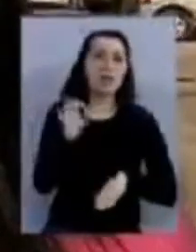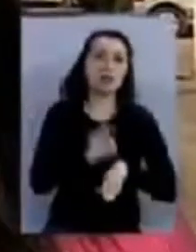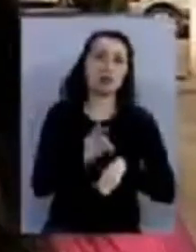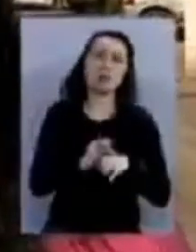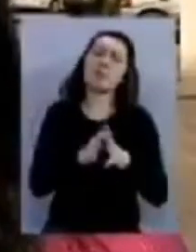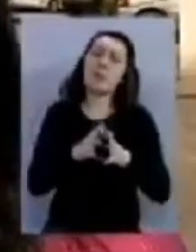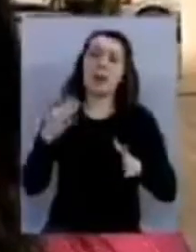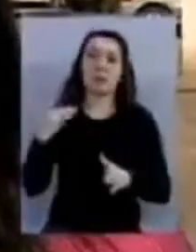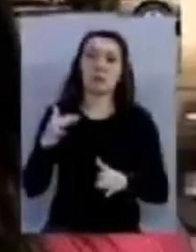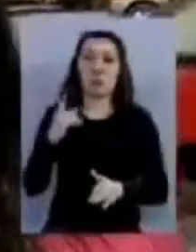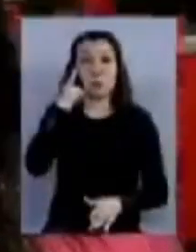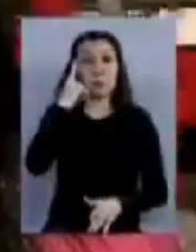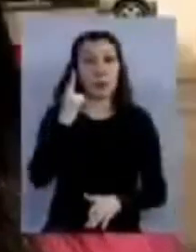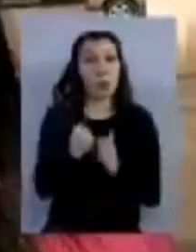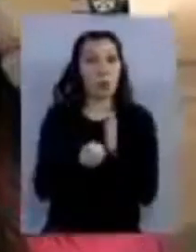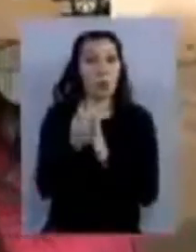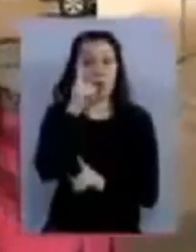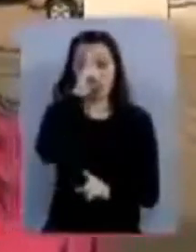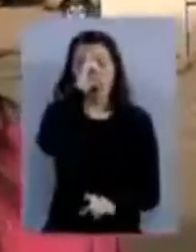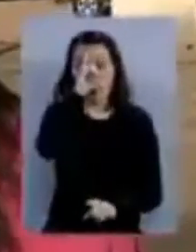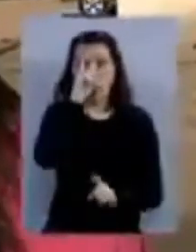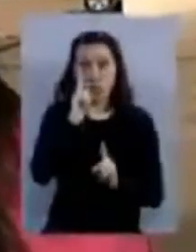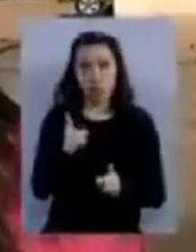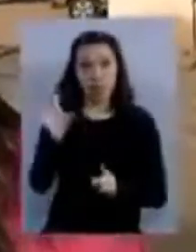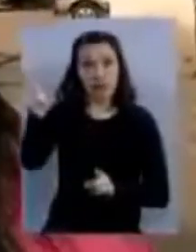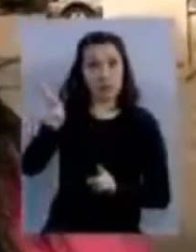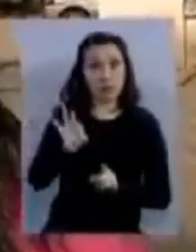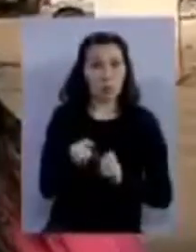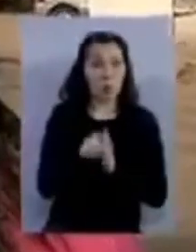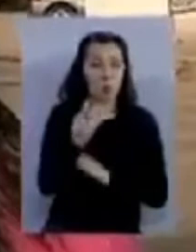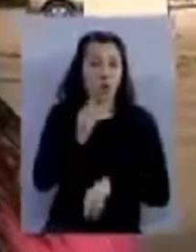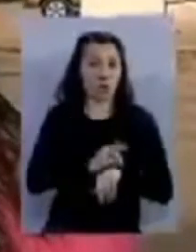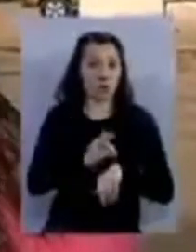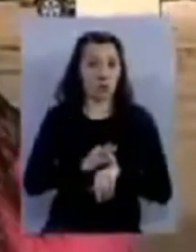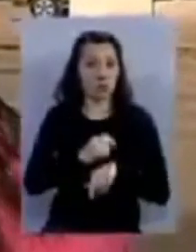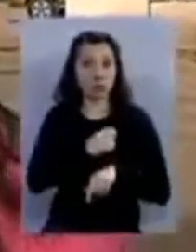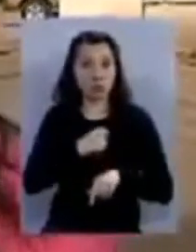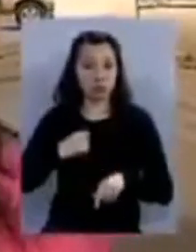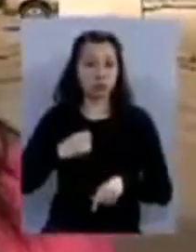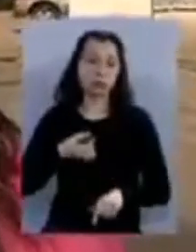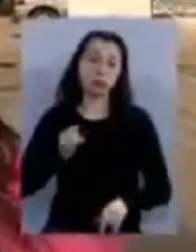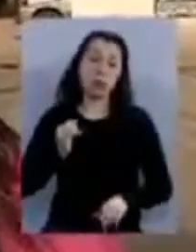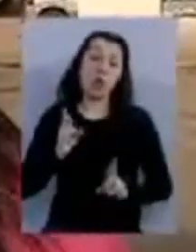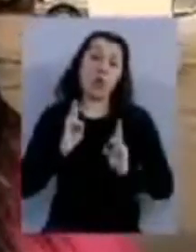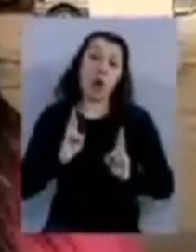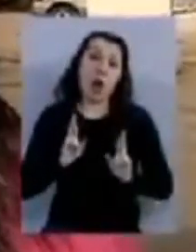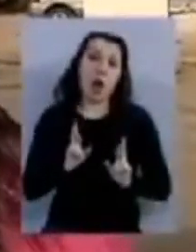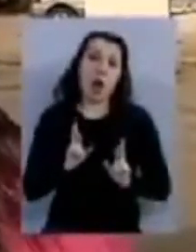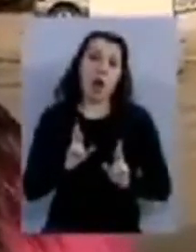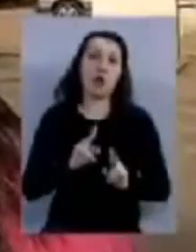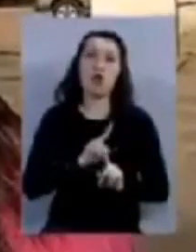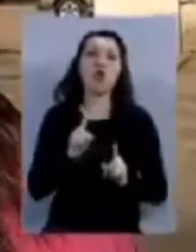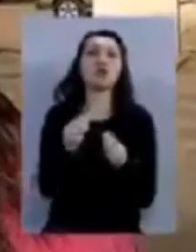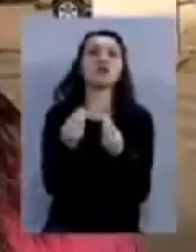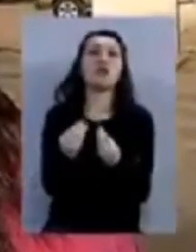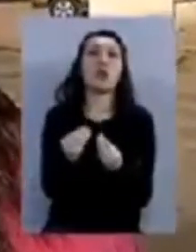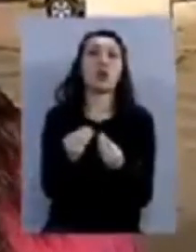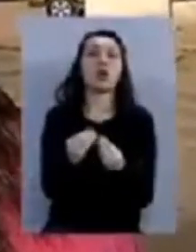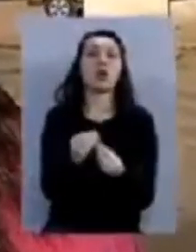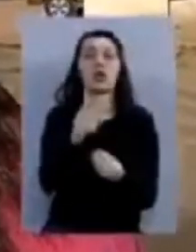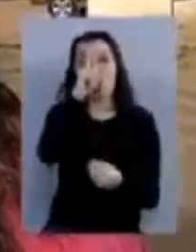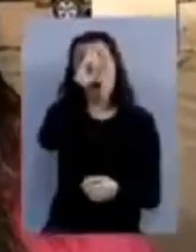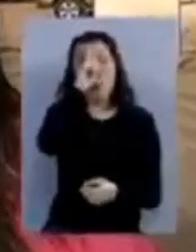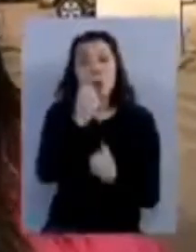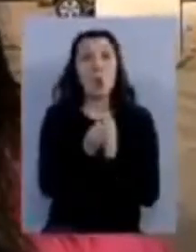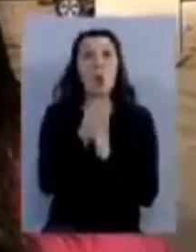pienso. ¿Y piensa de que con un nuevo hospital deberían llegar esos especialistas? Ojalá sea así, porque no sería bueno que hubiera un